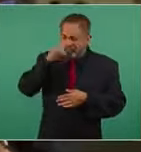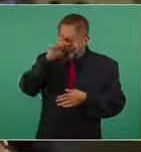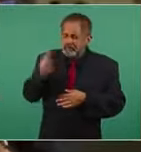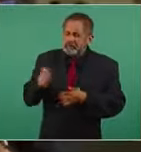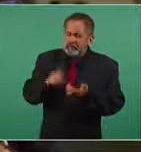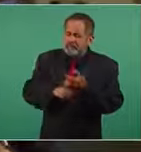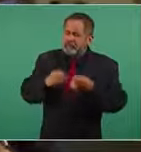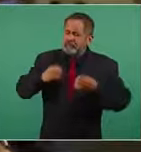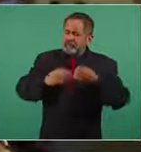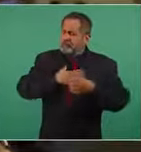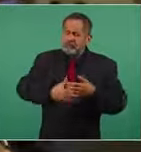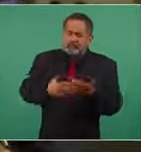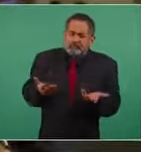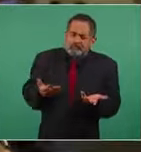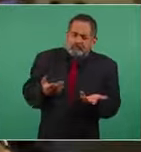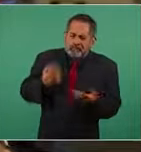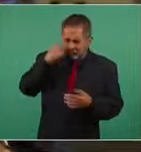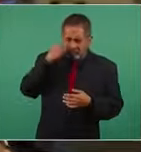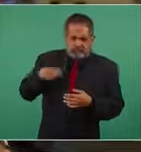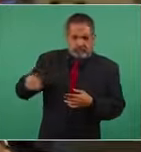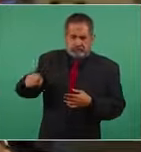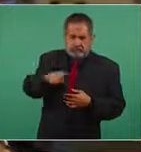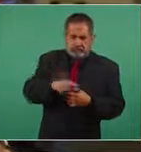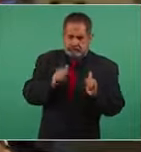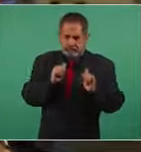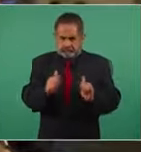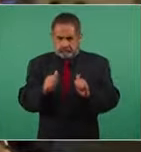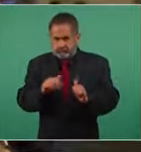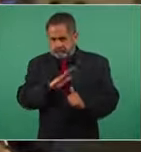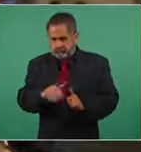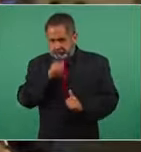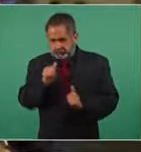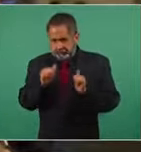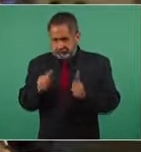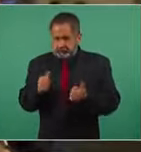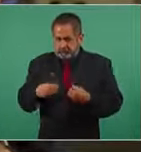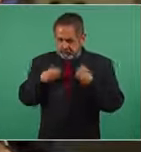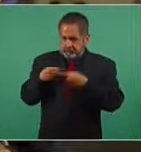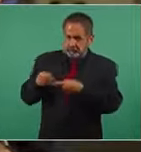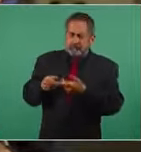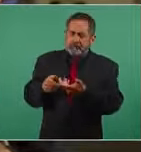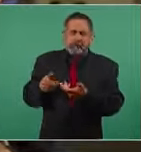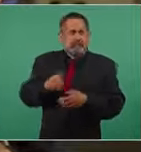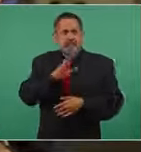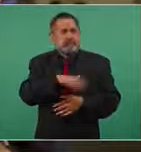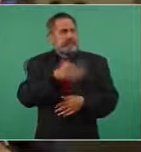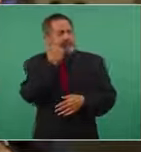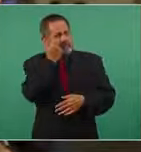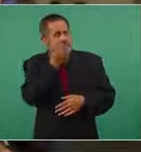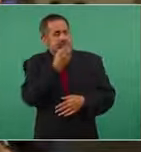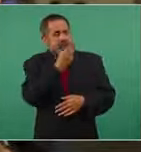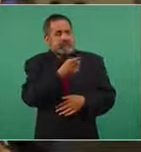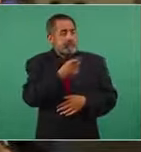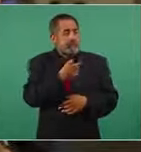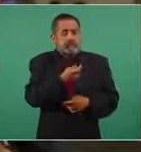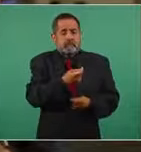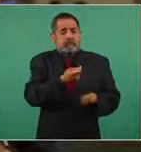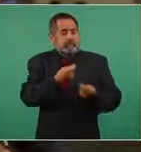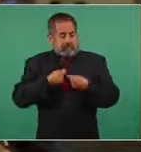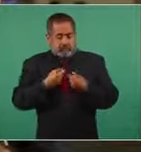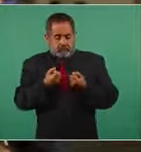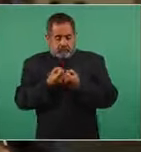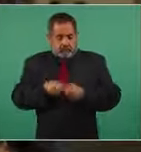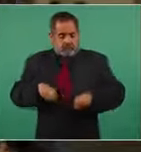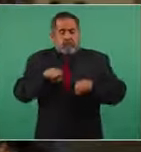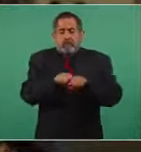era justicia para los sobrevivientes y ellos me decían que lo único que querían era que les regresaran el seguro